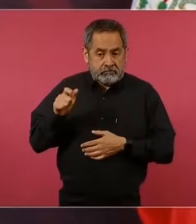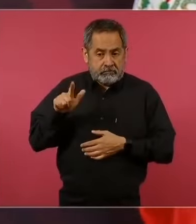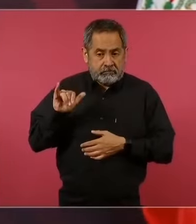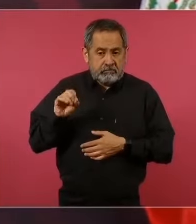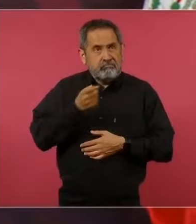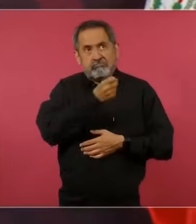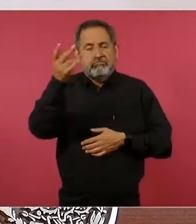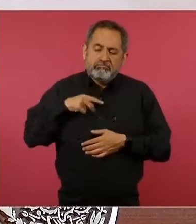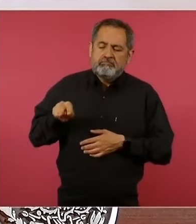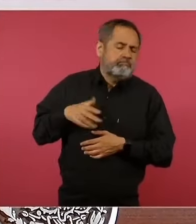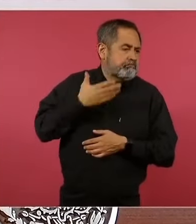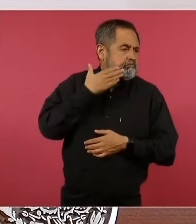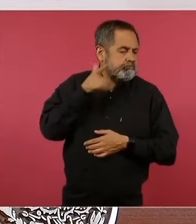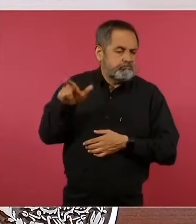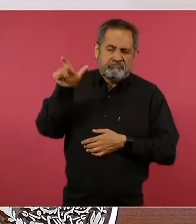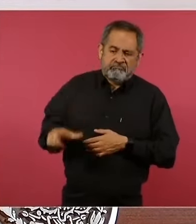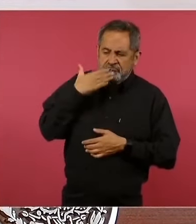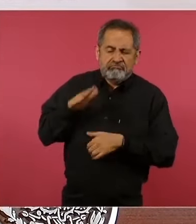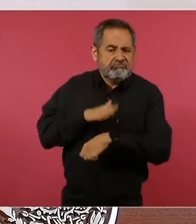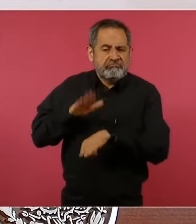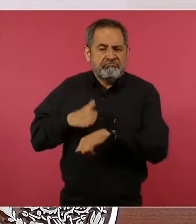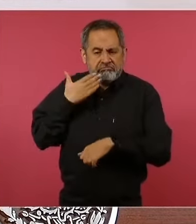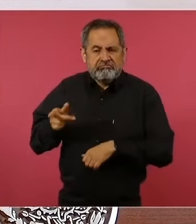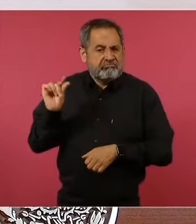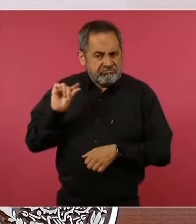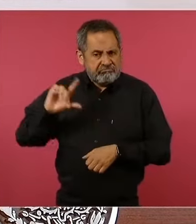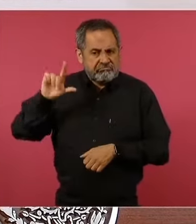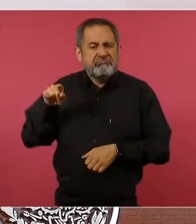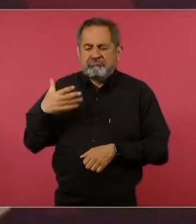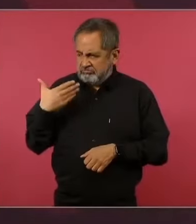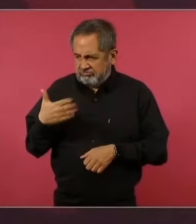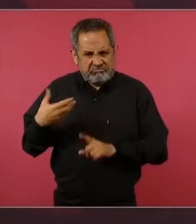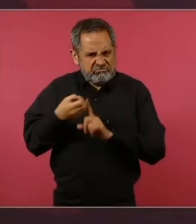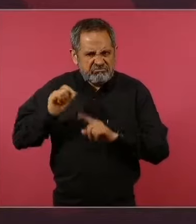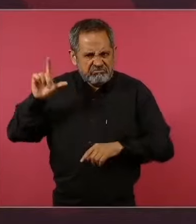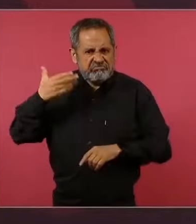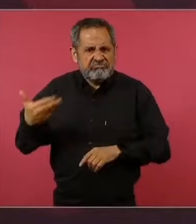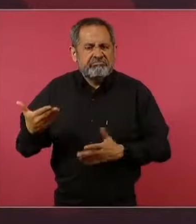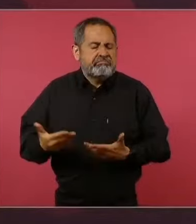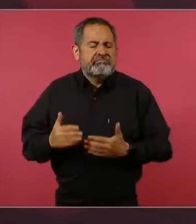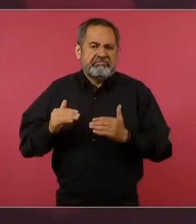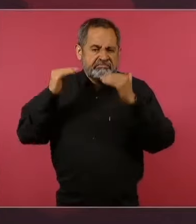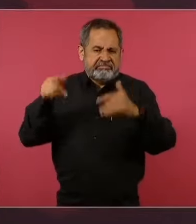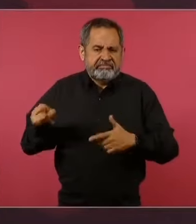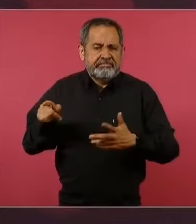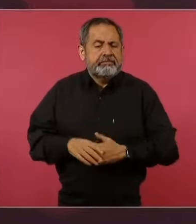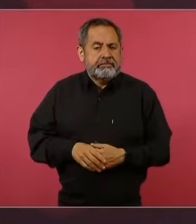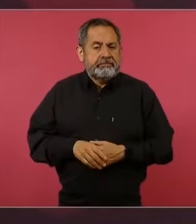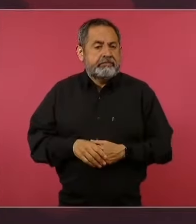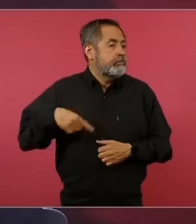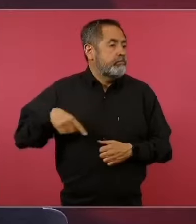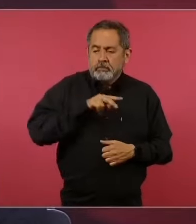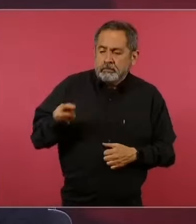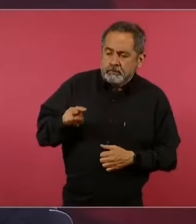buen prestigio. Es un profesional de primer orden, que da mucha